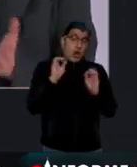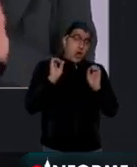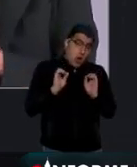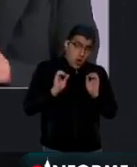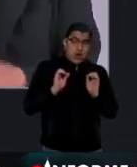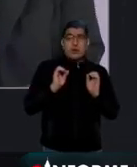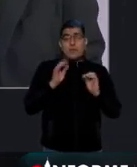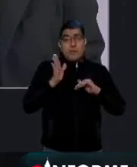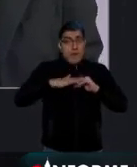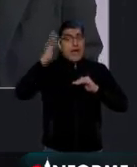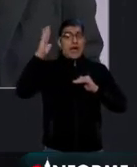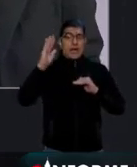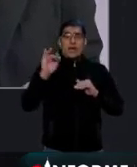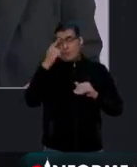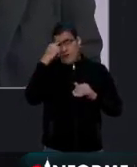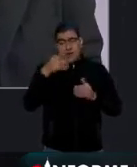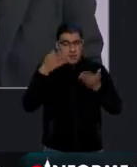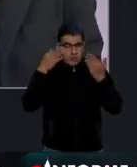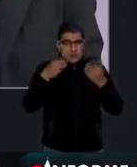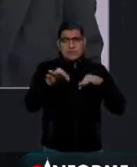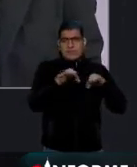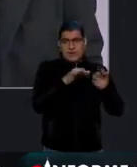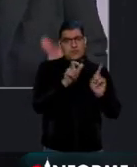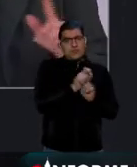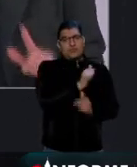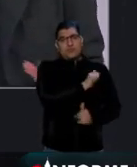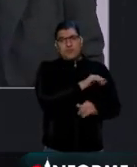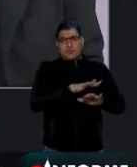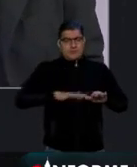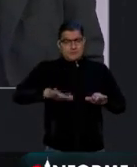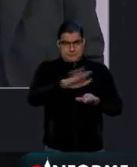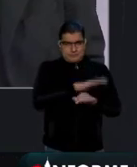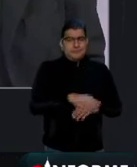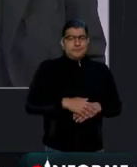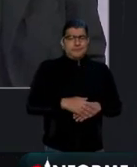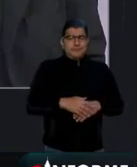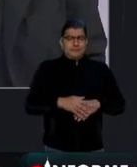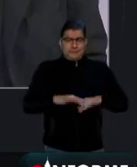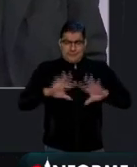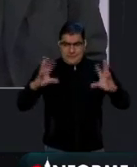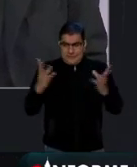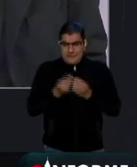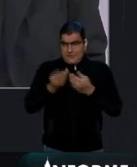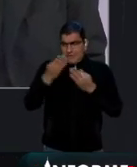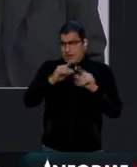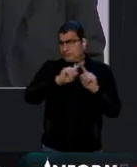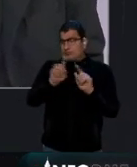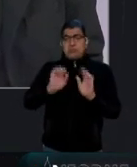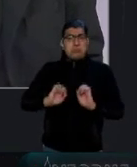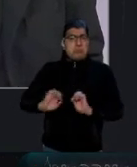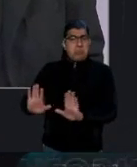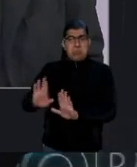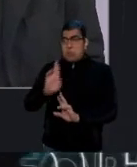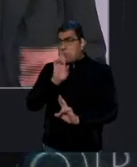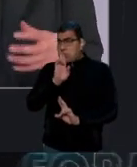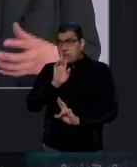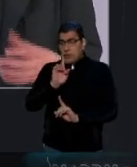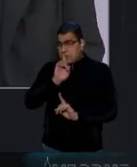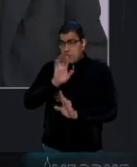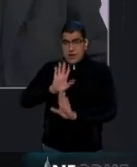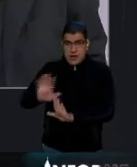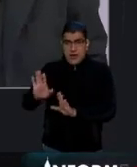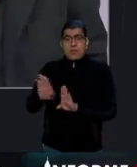o sea, si es mayor a tareas de seguridad pública. Se calcula que este tipo de cuentas abandonadas tienen